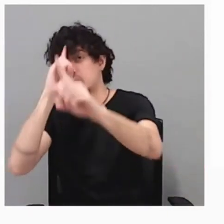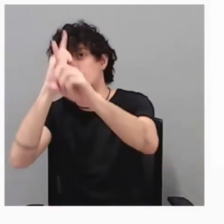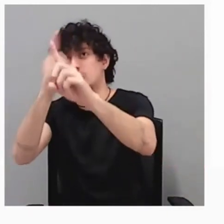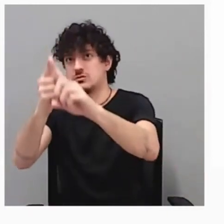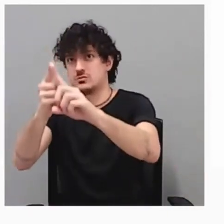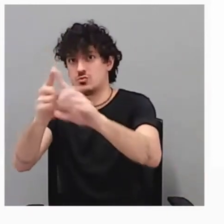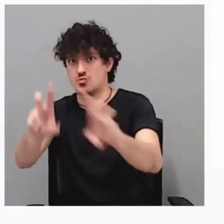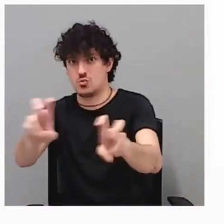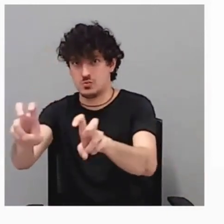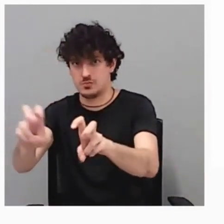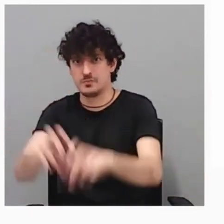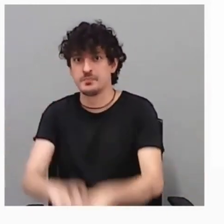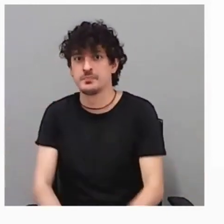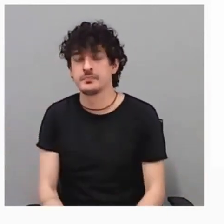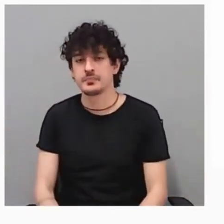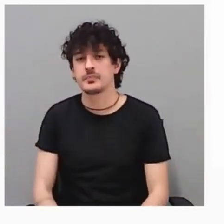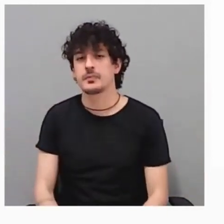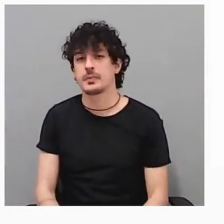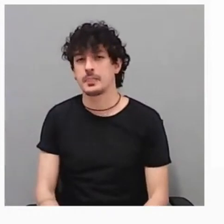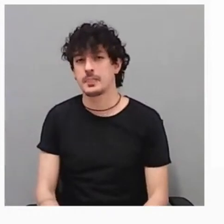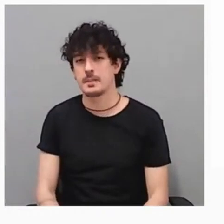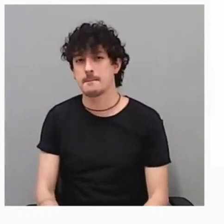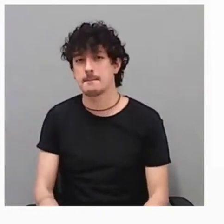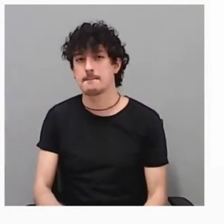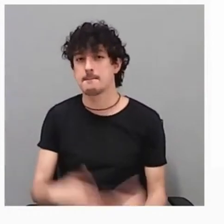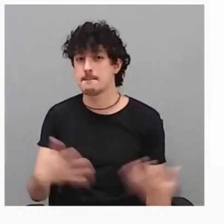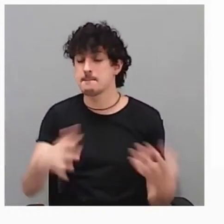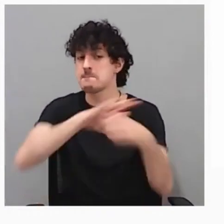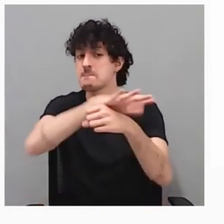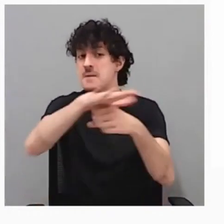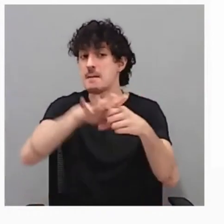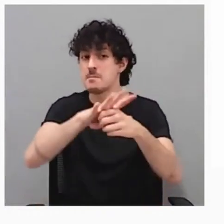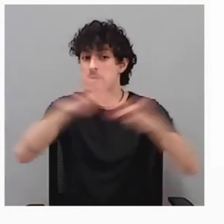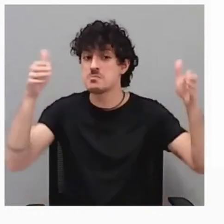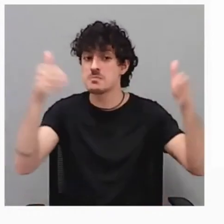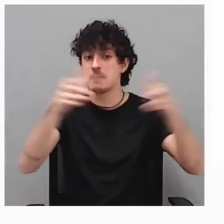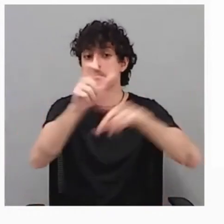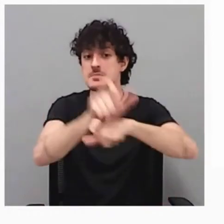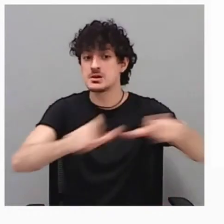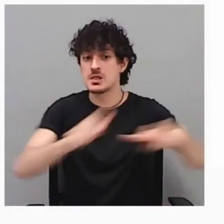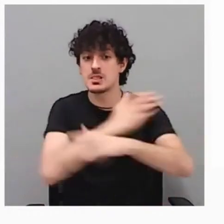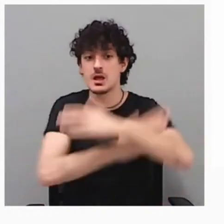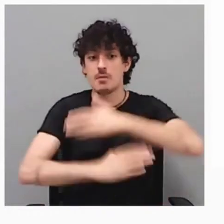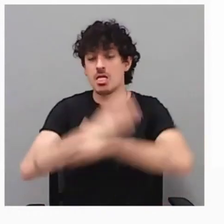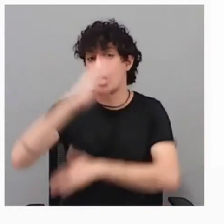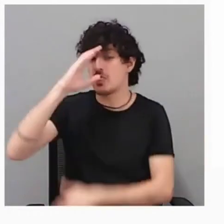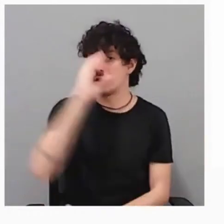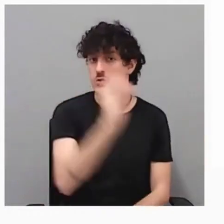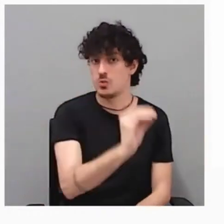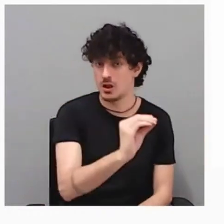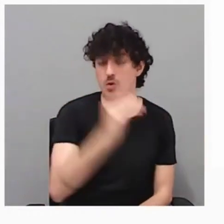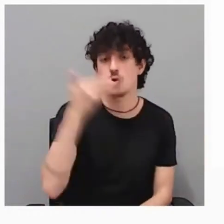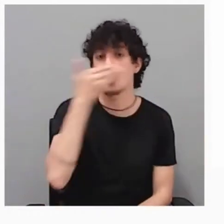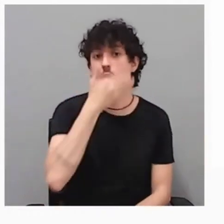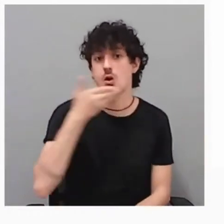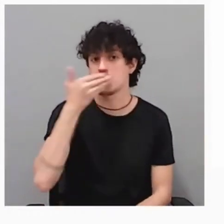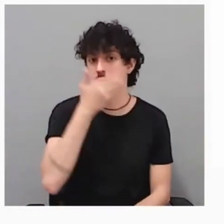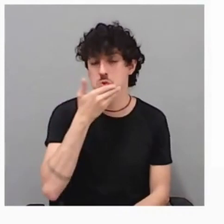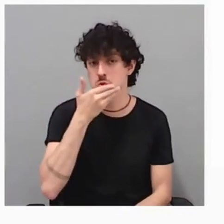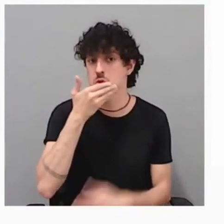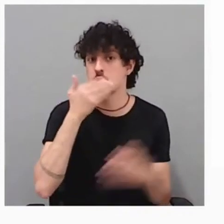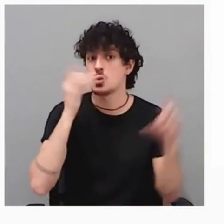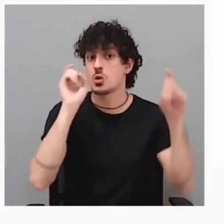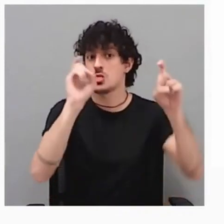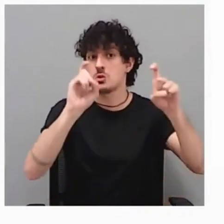un campo dedicado a las personas con discapacidad intelectual. Tenemos un colegio de educación especial a las